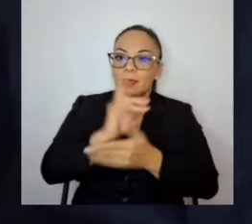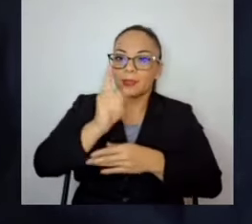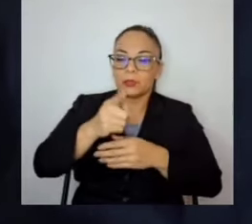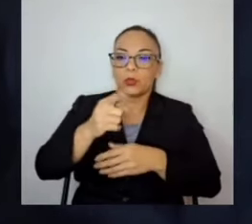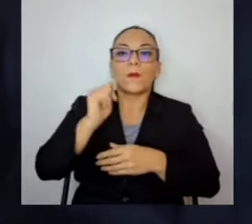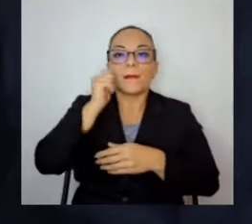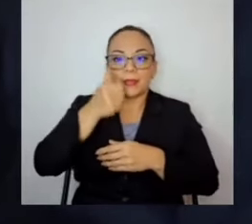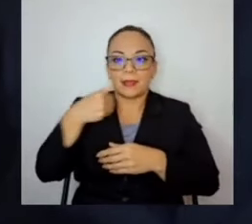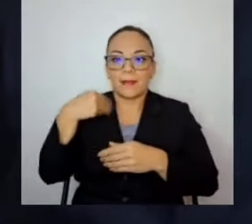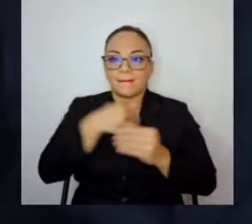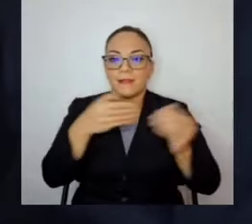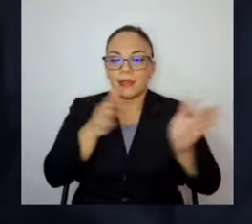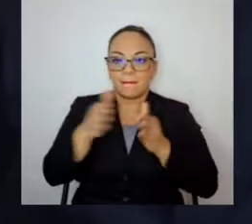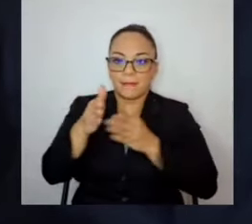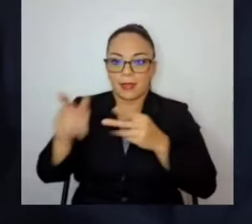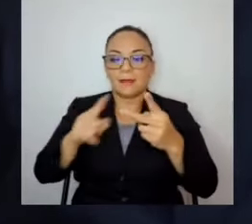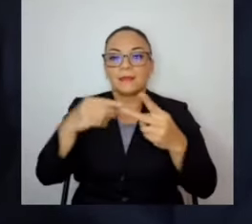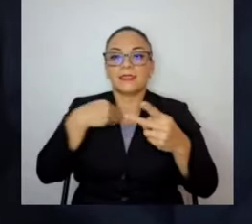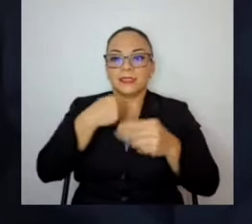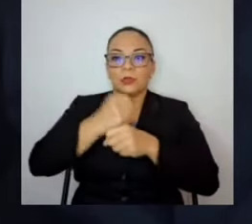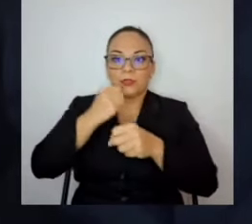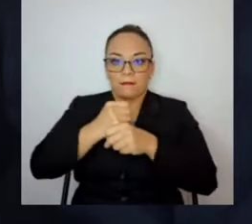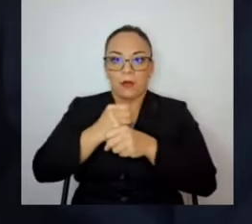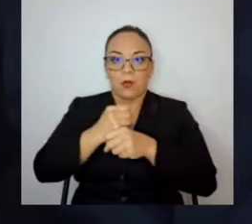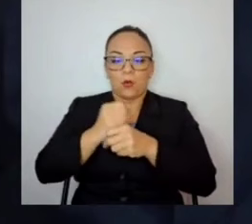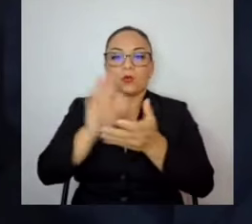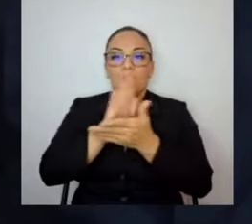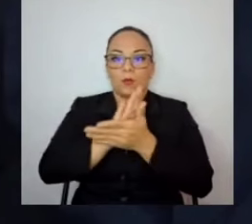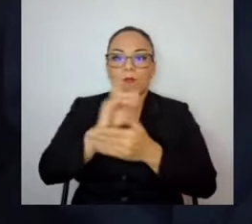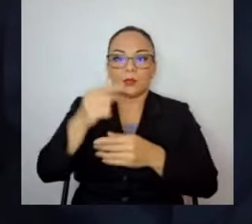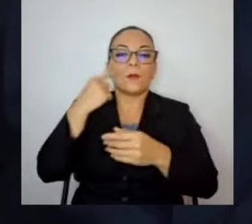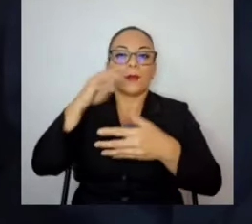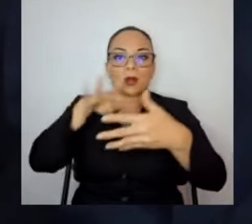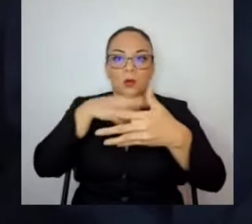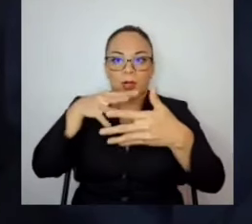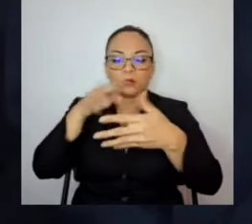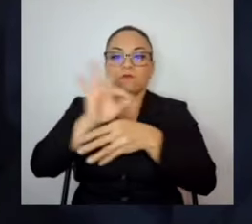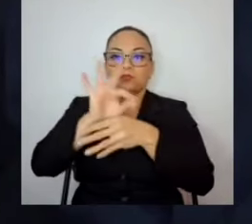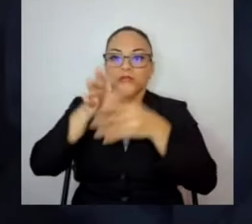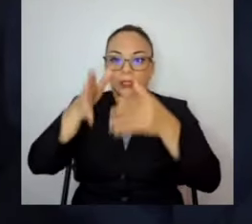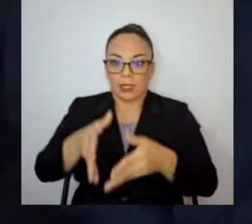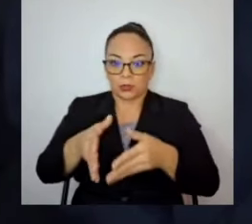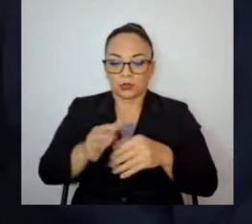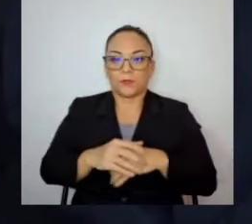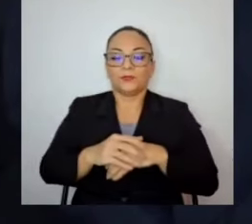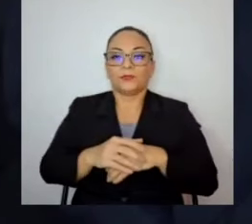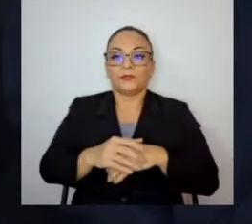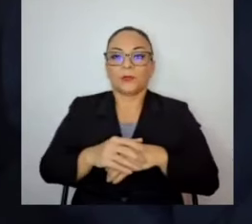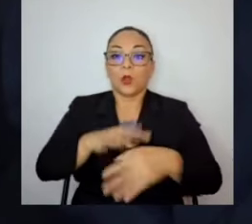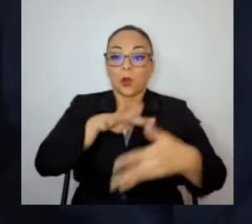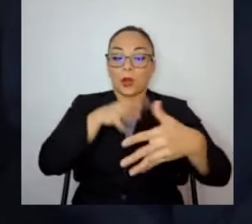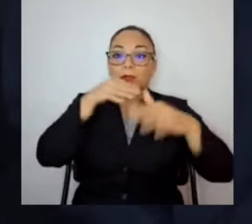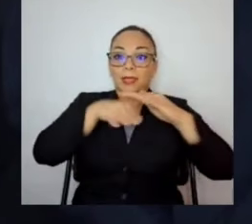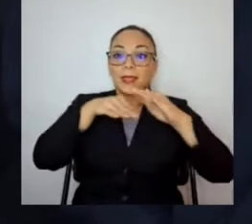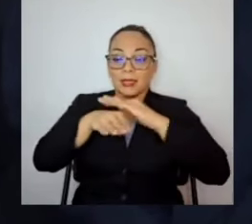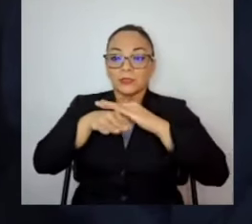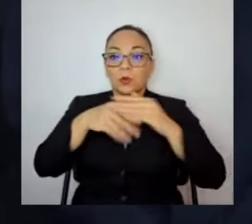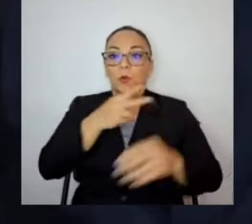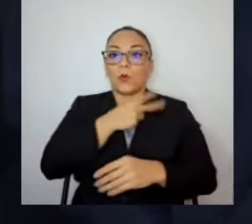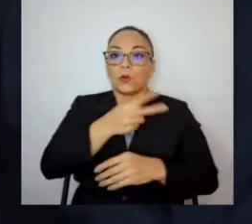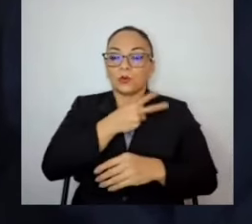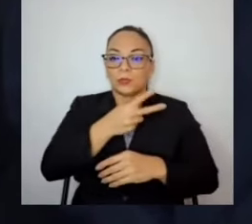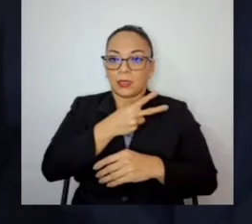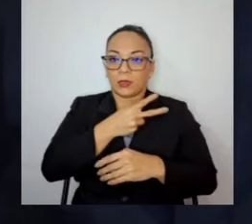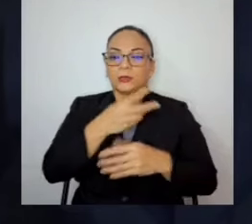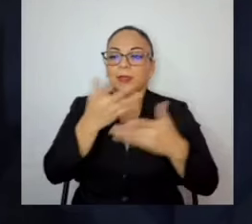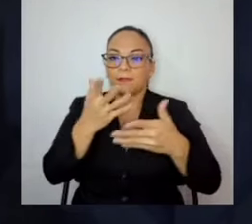Mideplan y el Ministerio de Trabajo. Los horarios de ingreso serán voluntarios para el funcionariado en horarios de